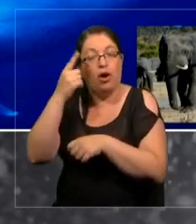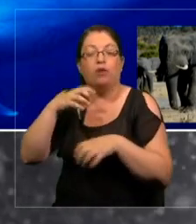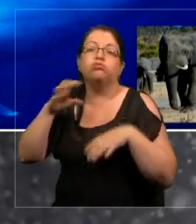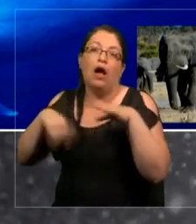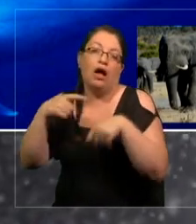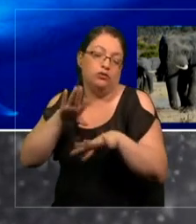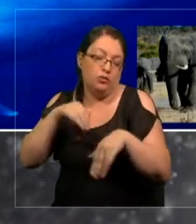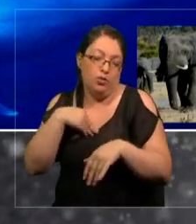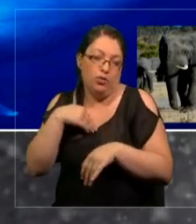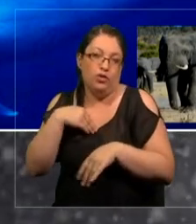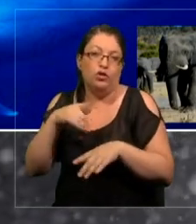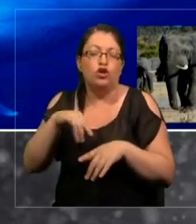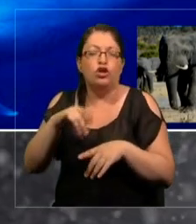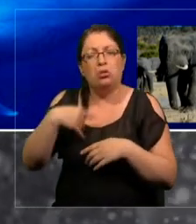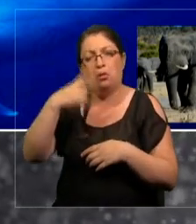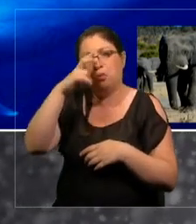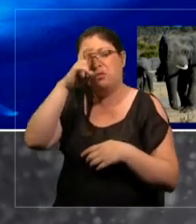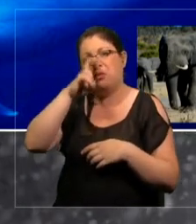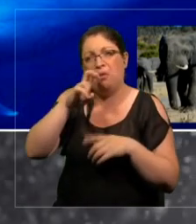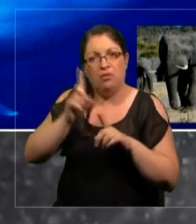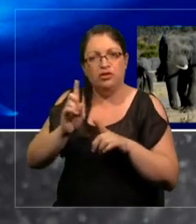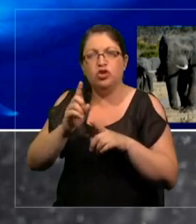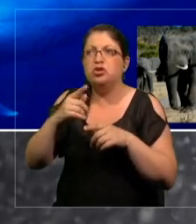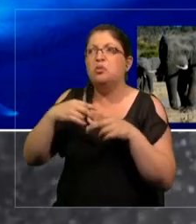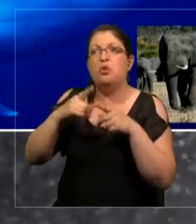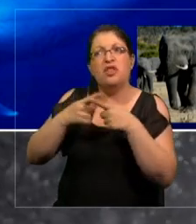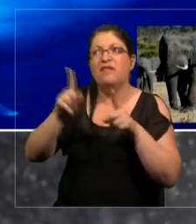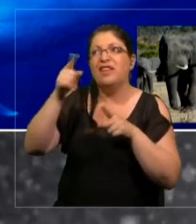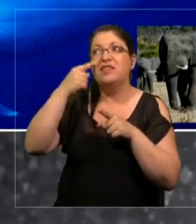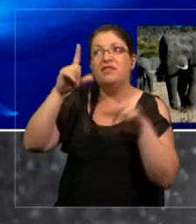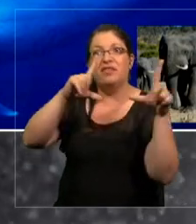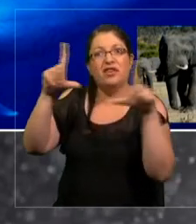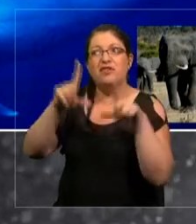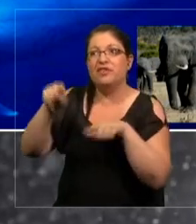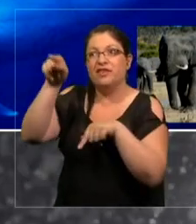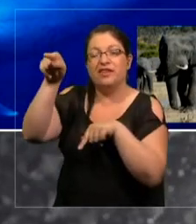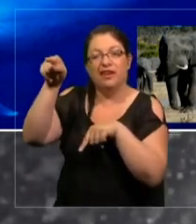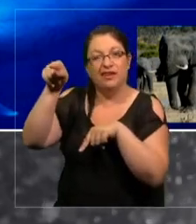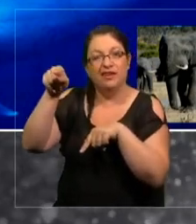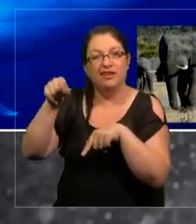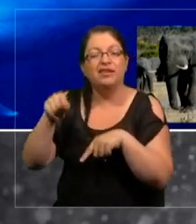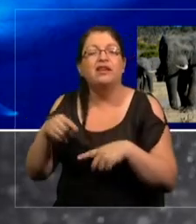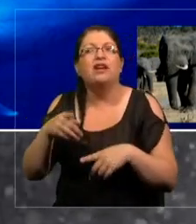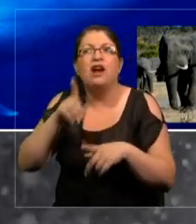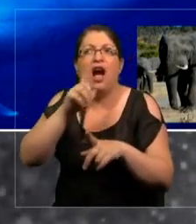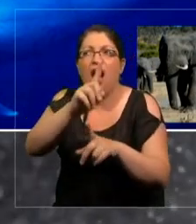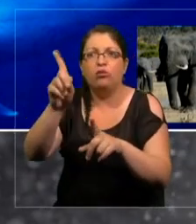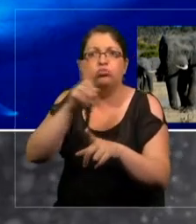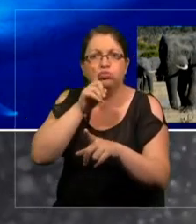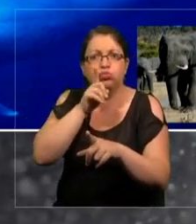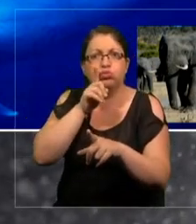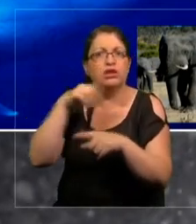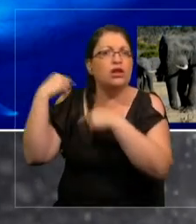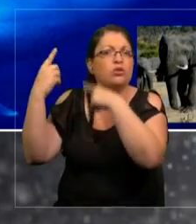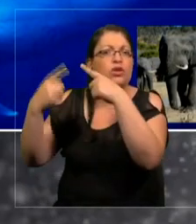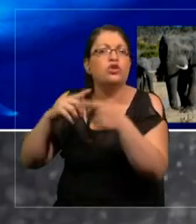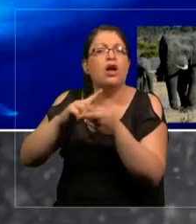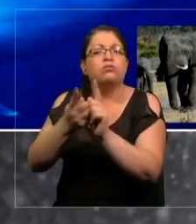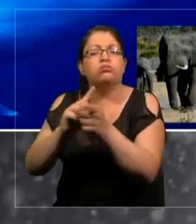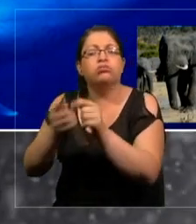nos vemos diferente a eso que están en pantalla. Cada uno de estos mamíferos tienen un historial de evolución diferente.